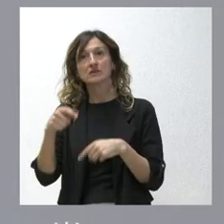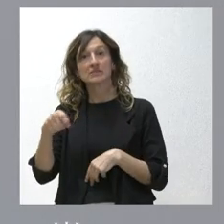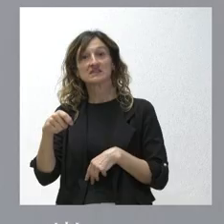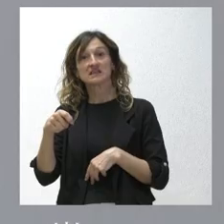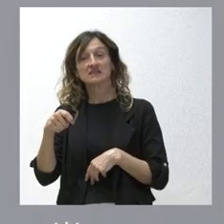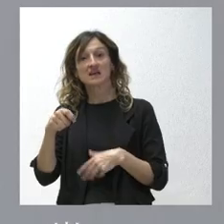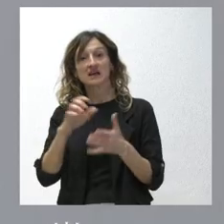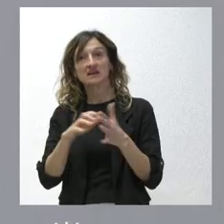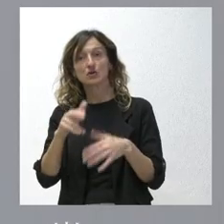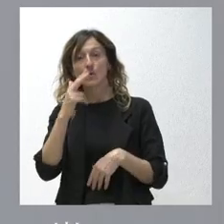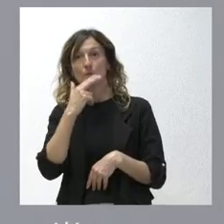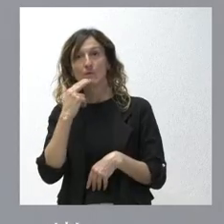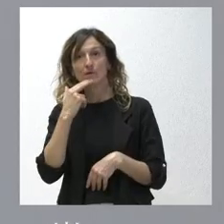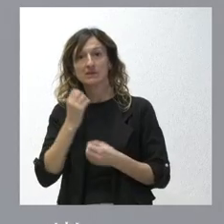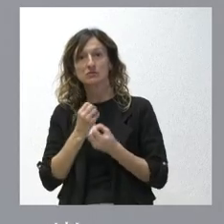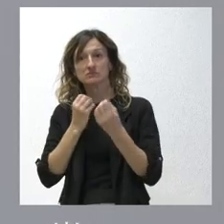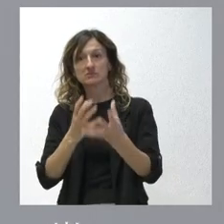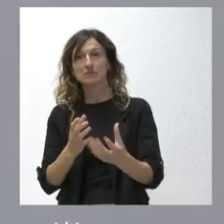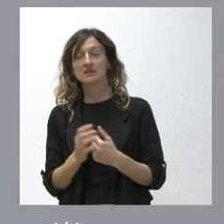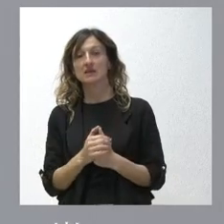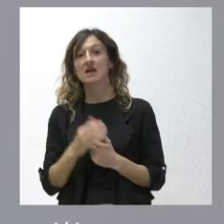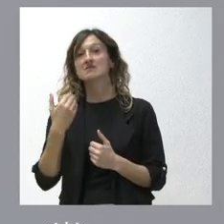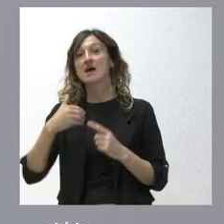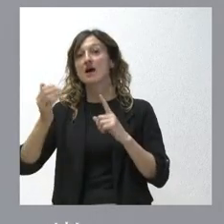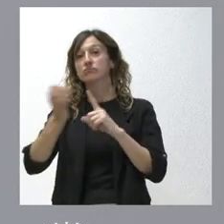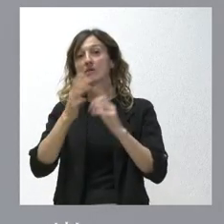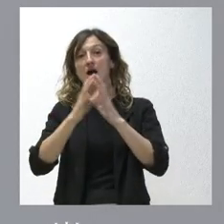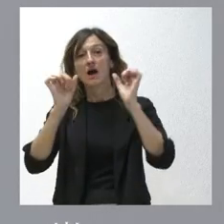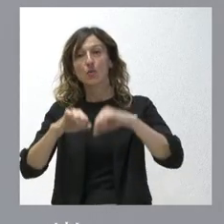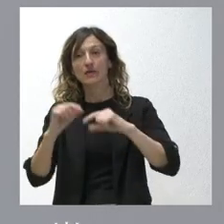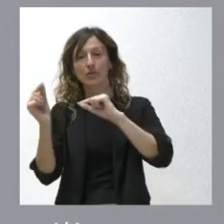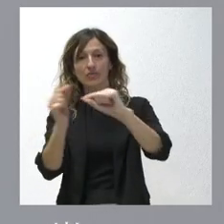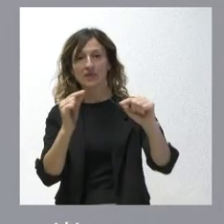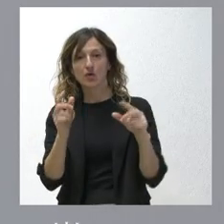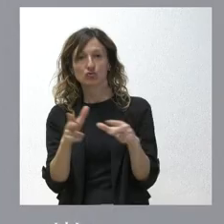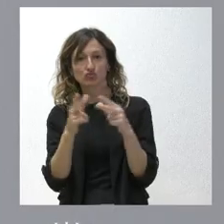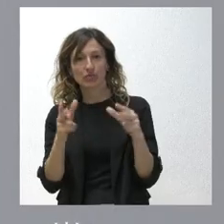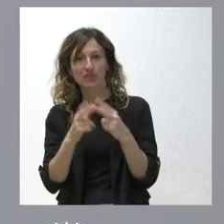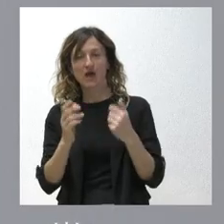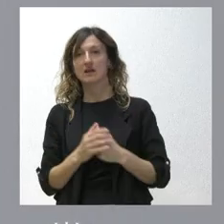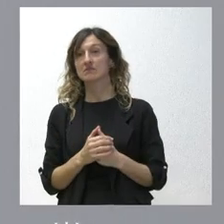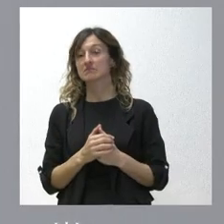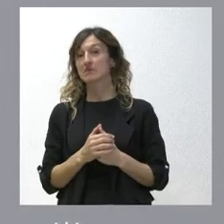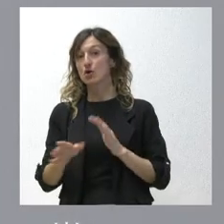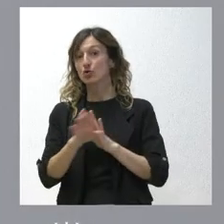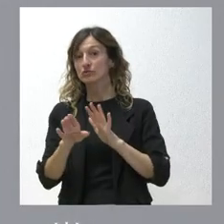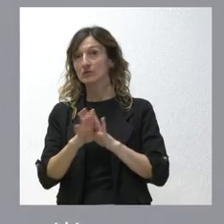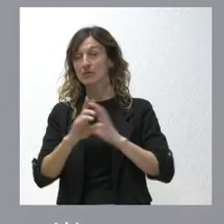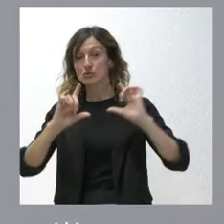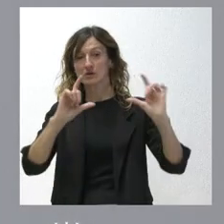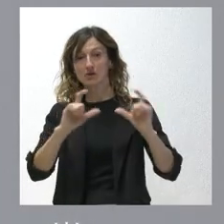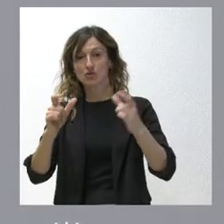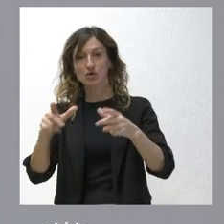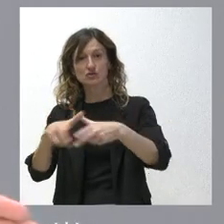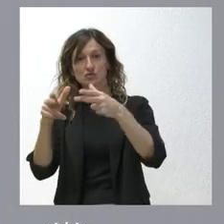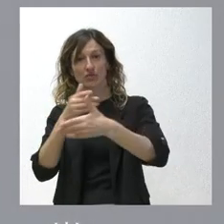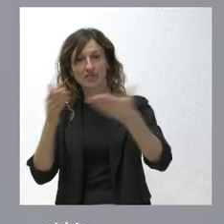Castilla y se ha comprometido a transmitirlas es que hemos alcanzado acuerdos con el diálogo social es que seguimos manteniendo reuniones con el conjunto de la sociedad